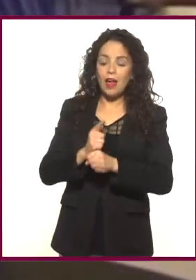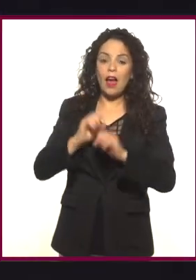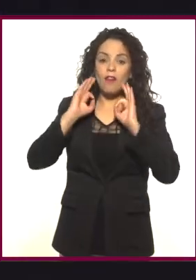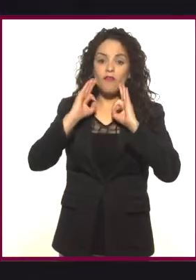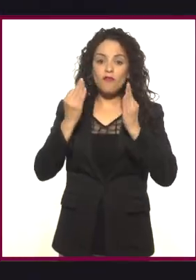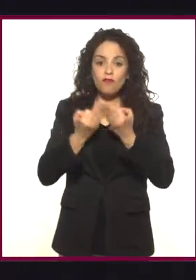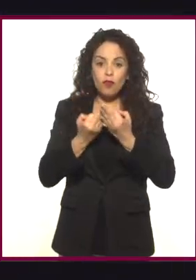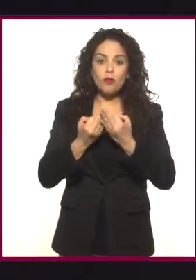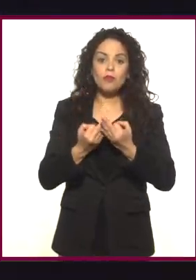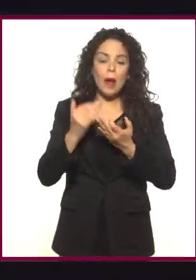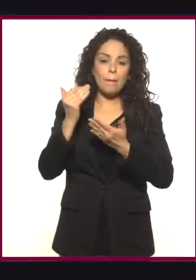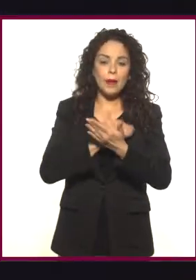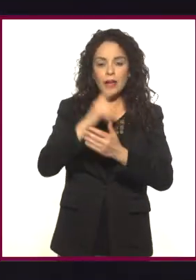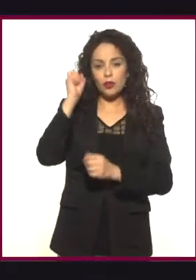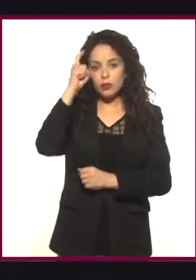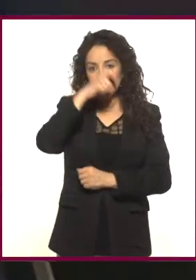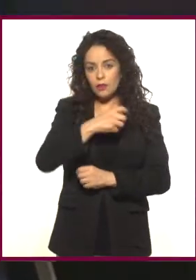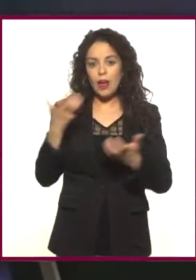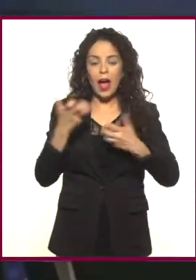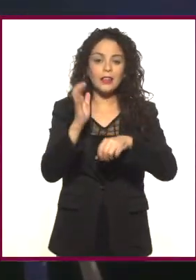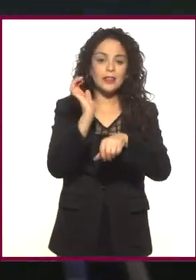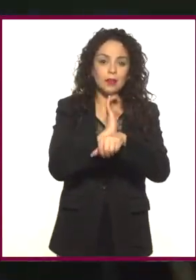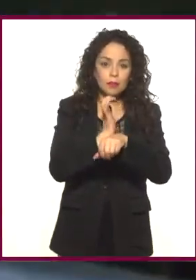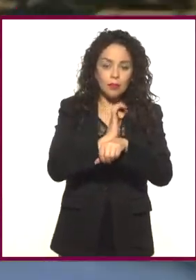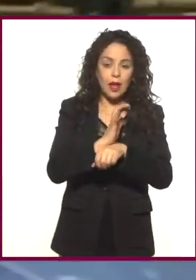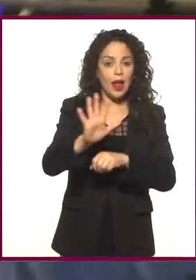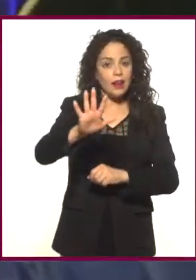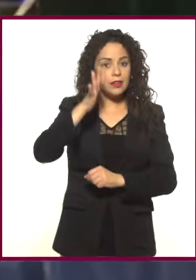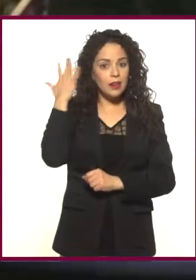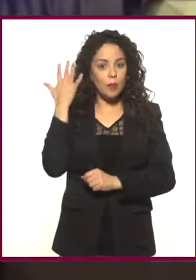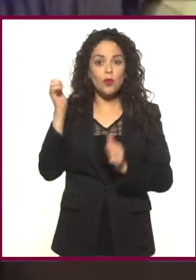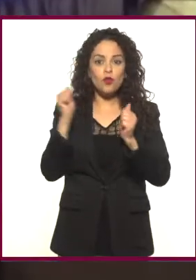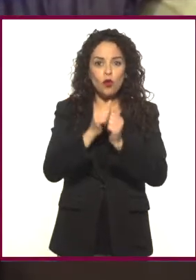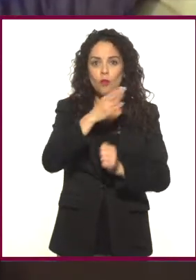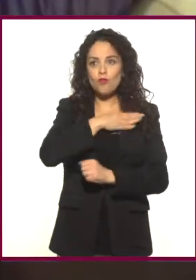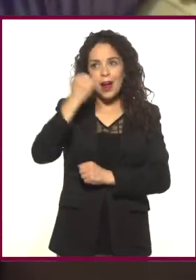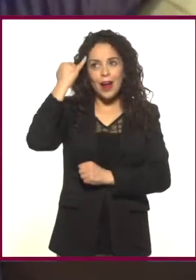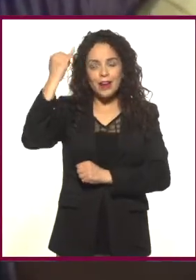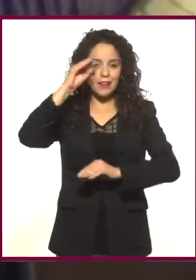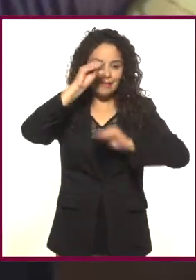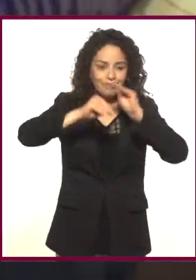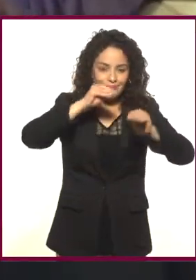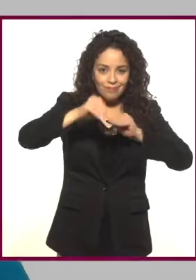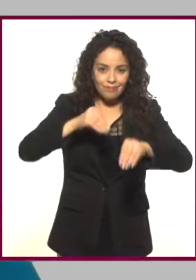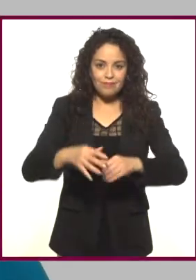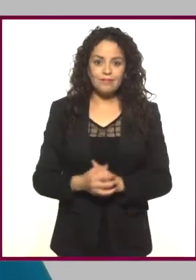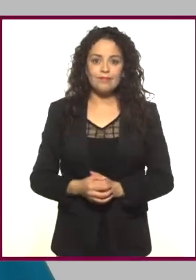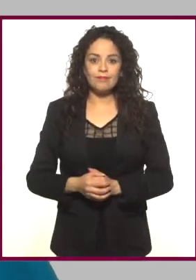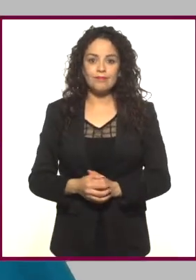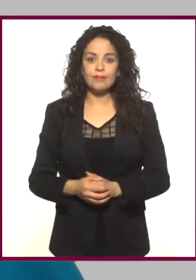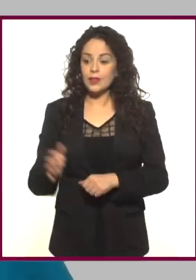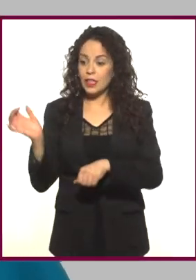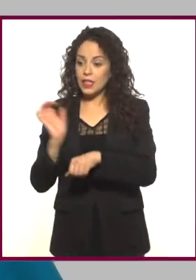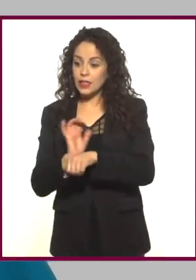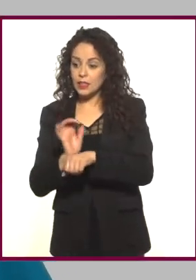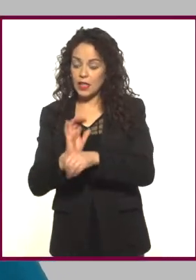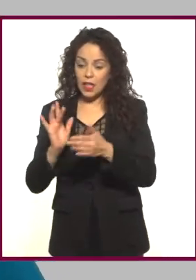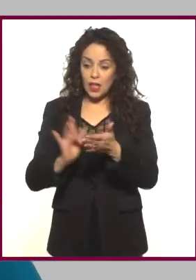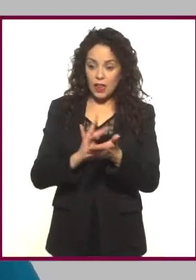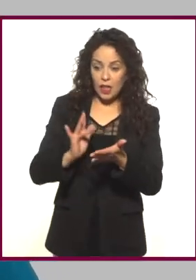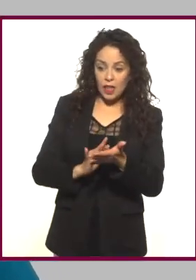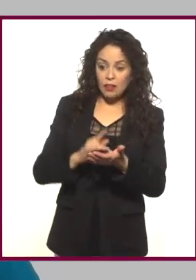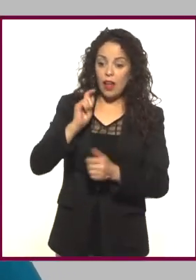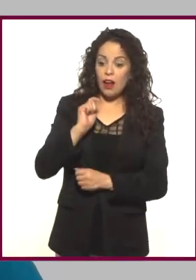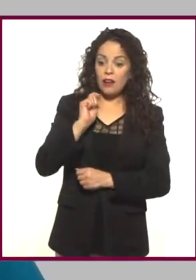de hacer cine con menos complicaciones, más ágil y controlable creativamente. Le dieron entrada al cine digital como una